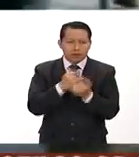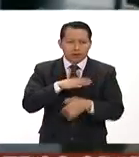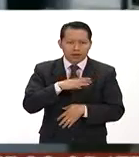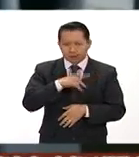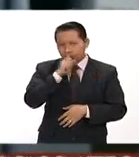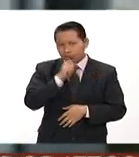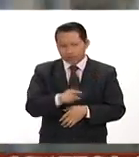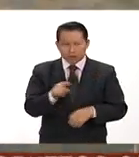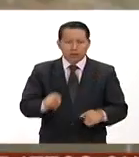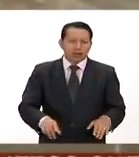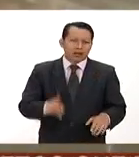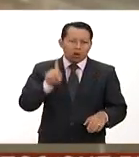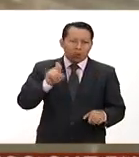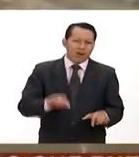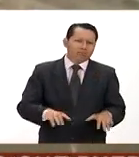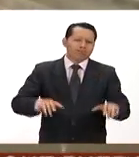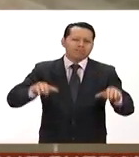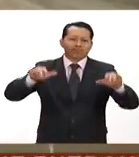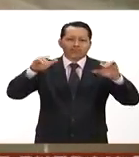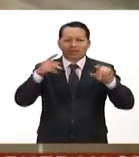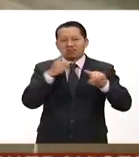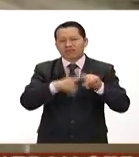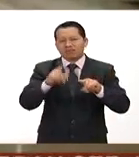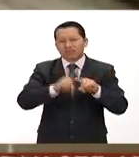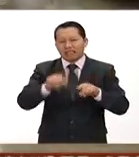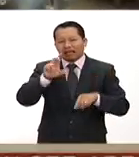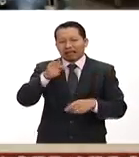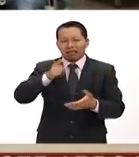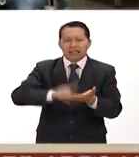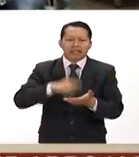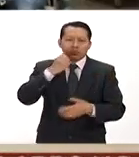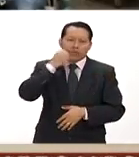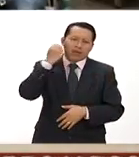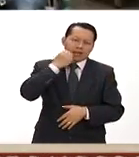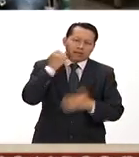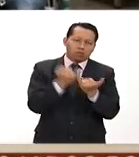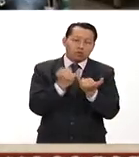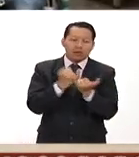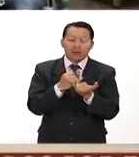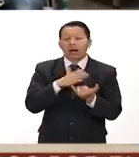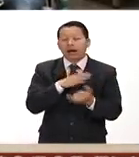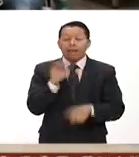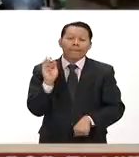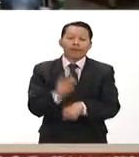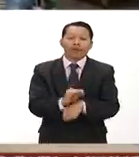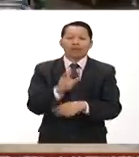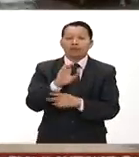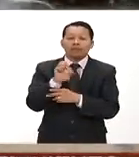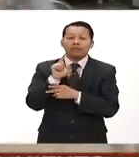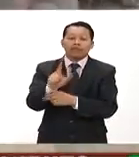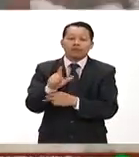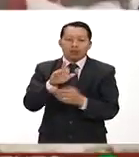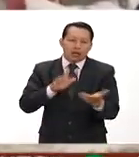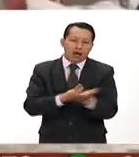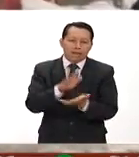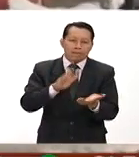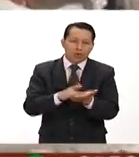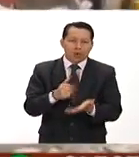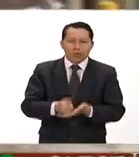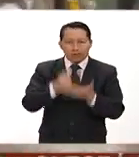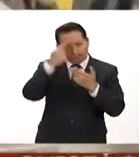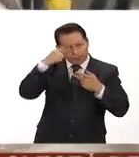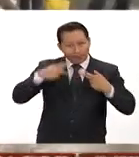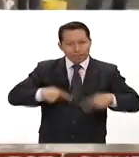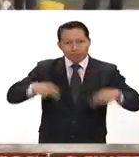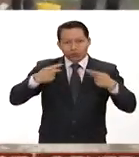grandes inundaciones y daños en por lo menos 30 escuelas elementos del Consejo Estatal de Protección Civil ayudaron en el desalojo y rescate de